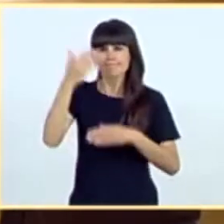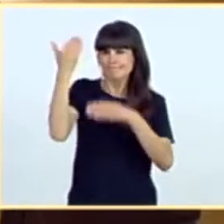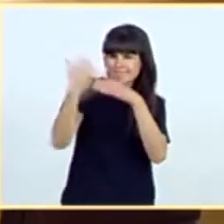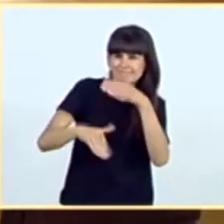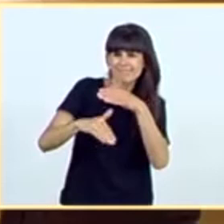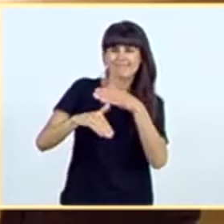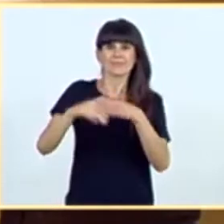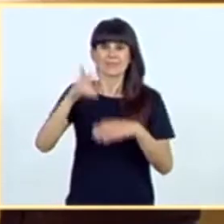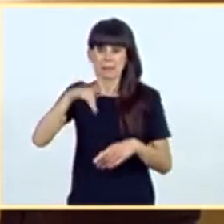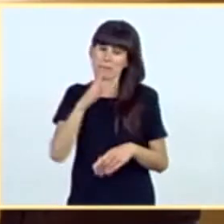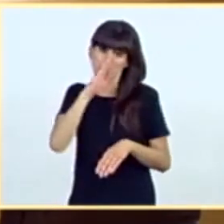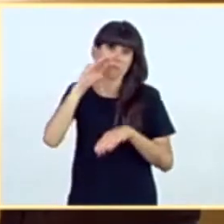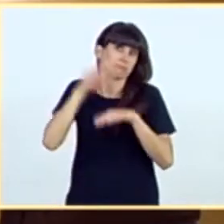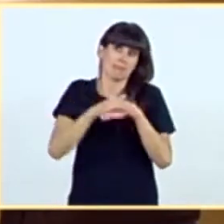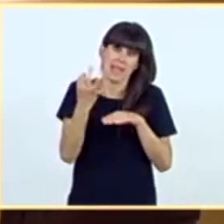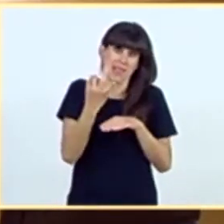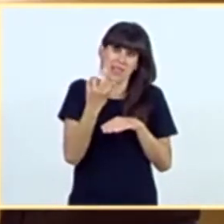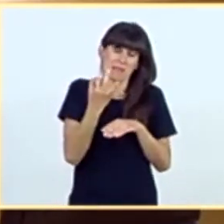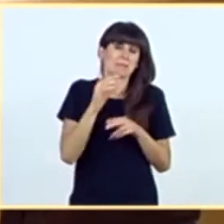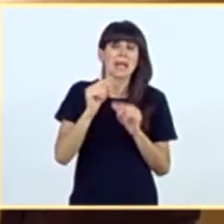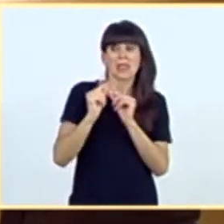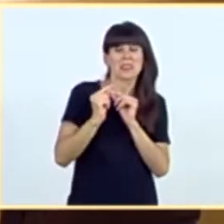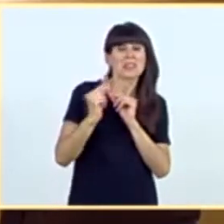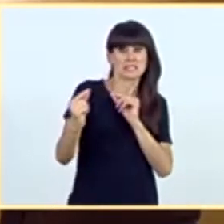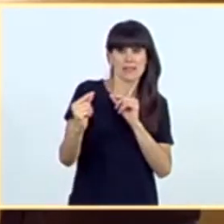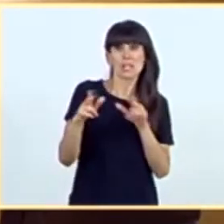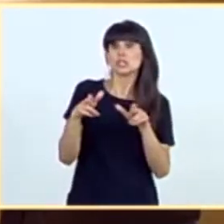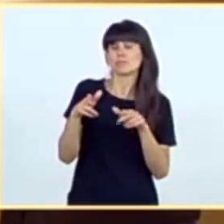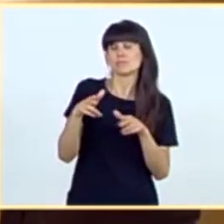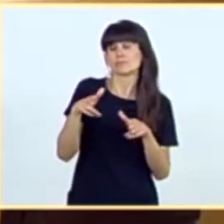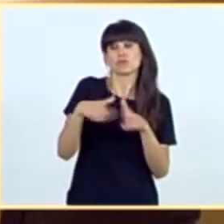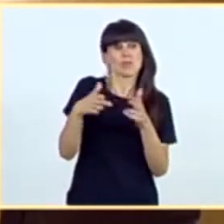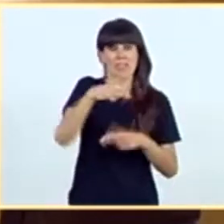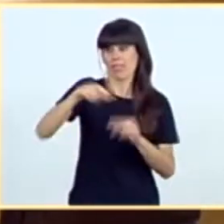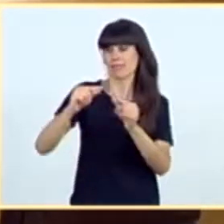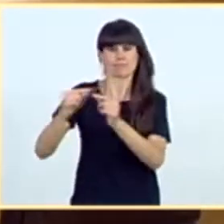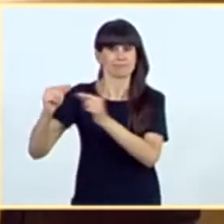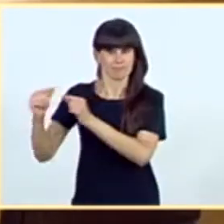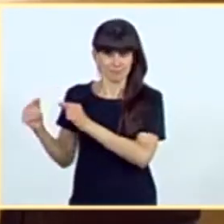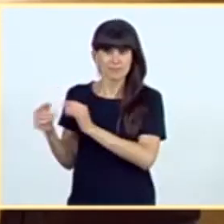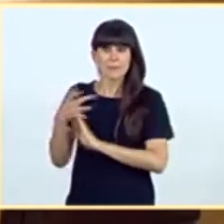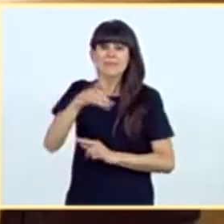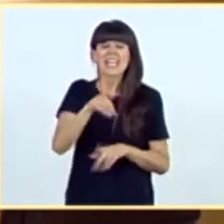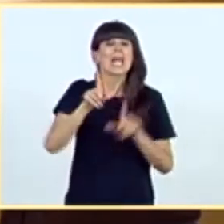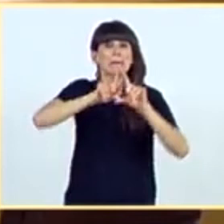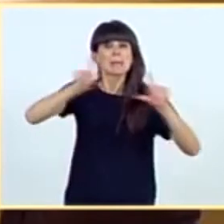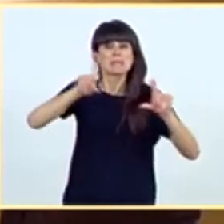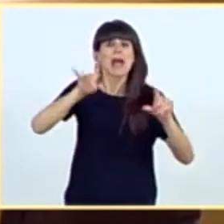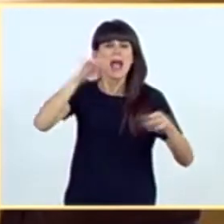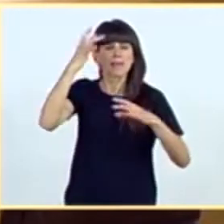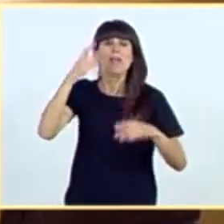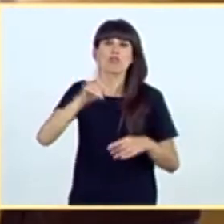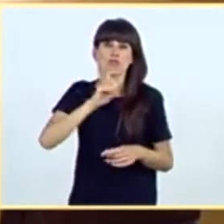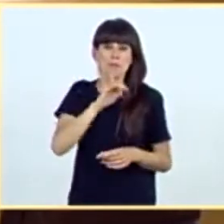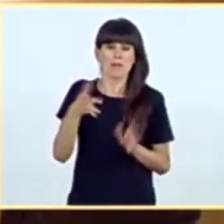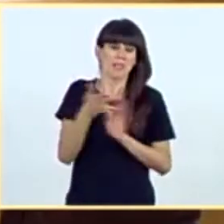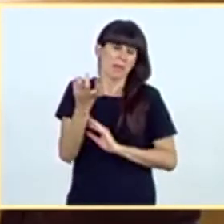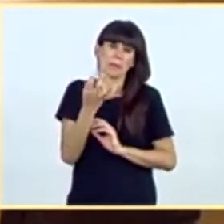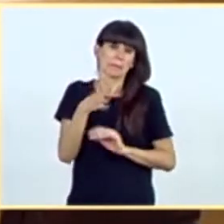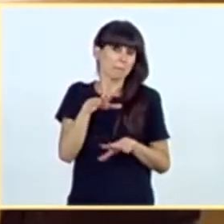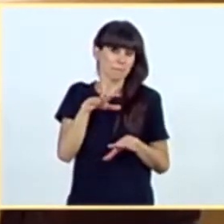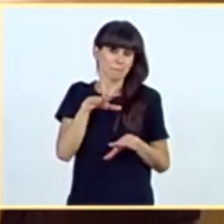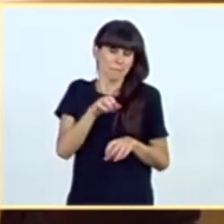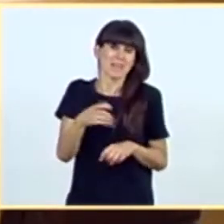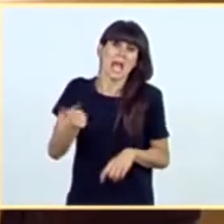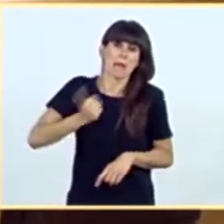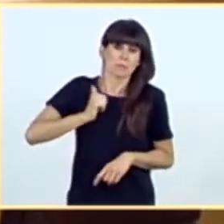para dar cumplimiento a la distancia social. Estas empresas desarrollan su actividad mediante la ocupación o aprovechamiento